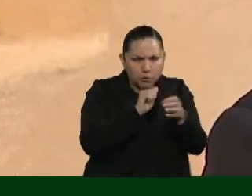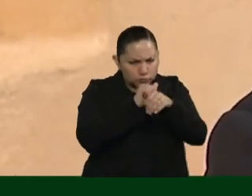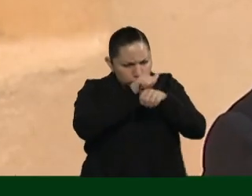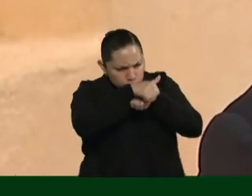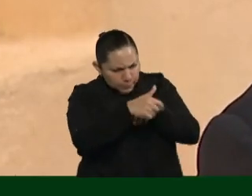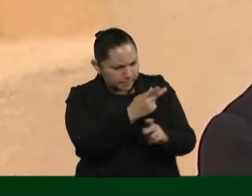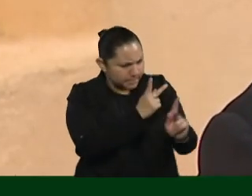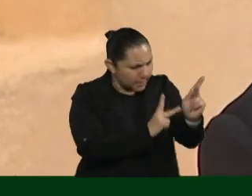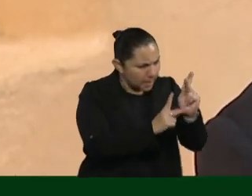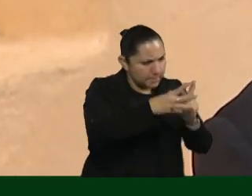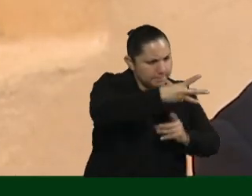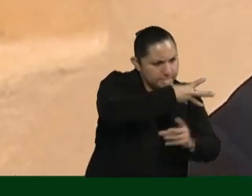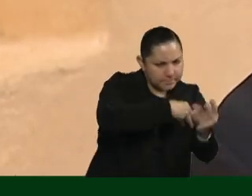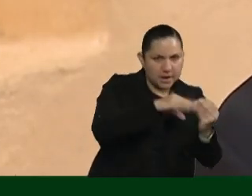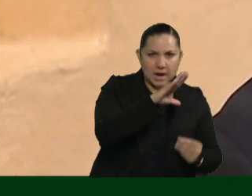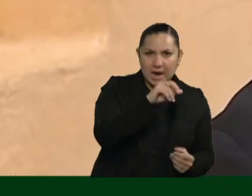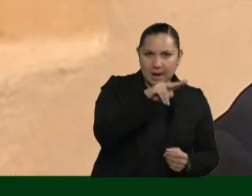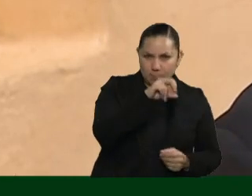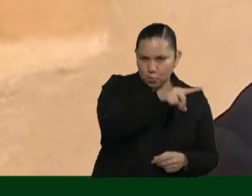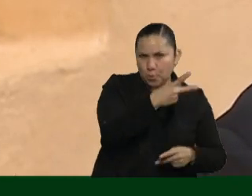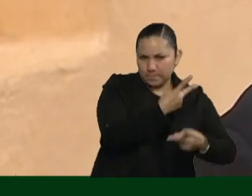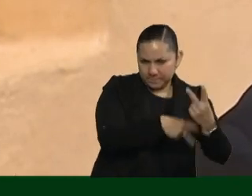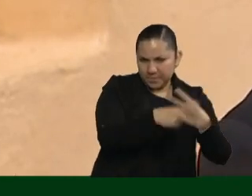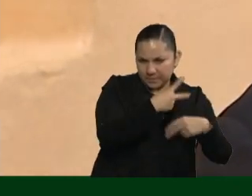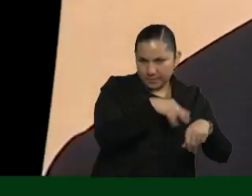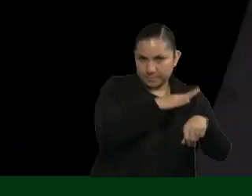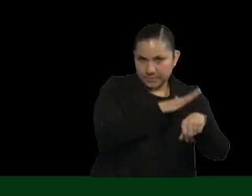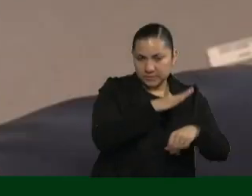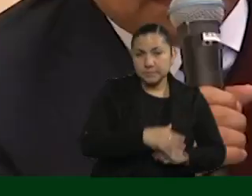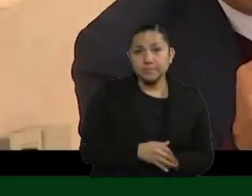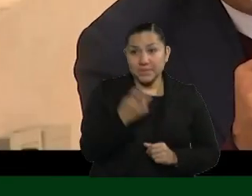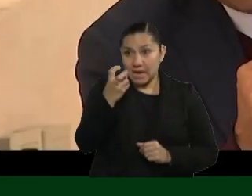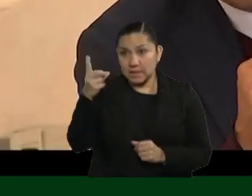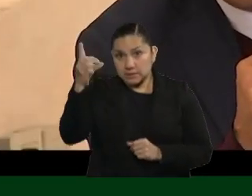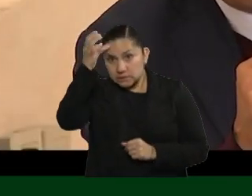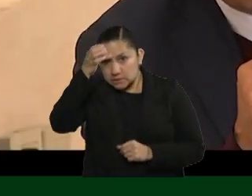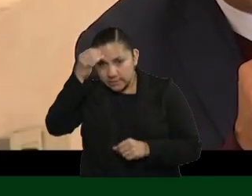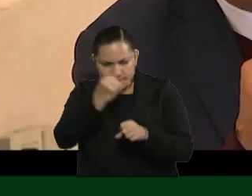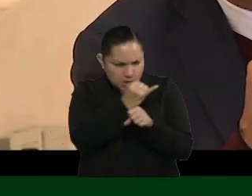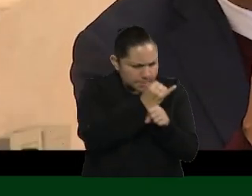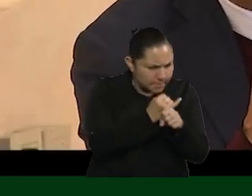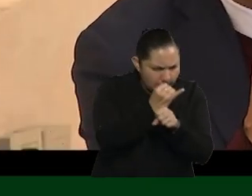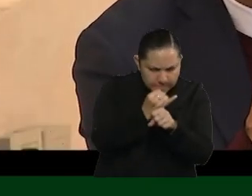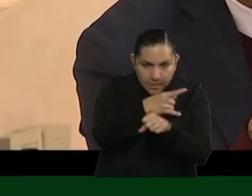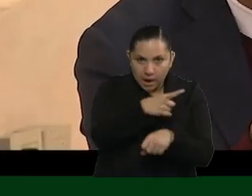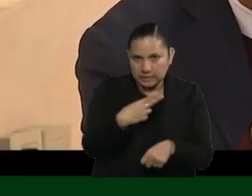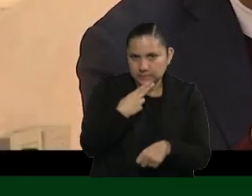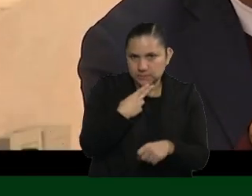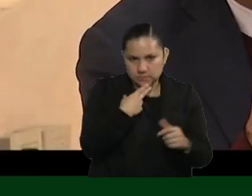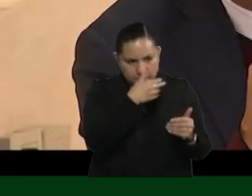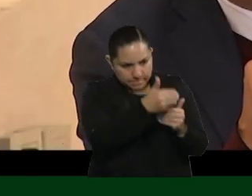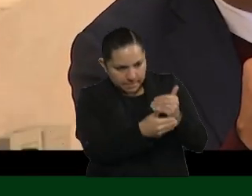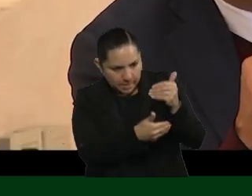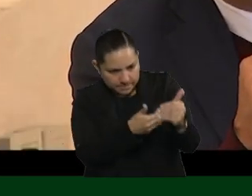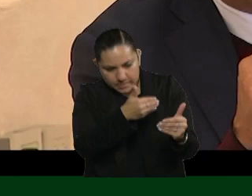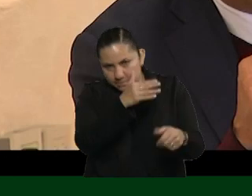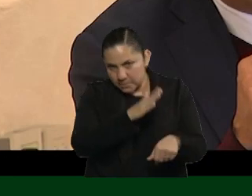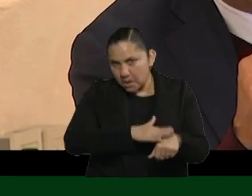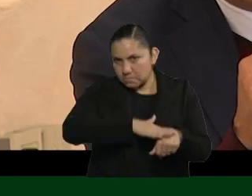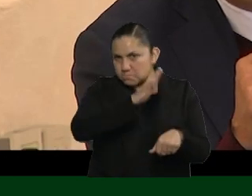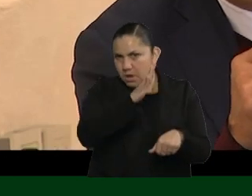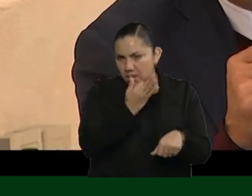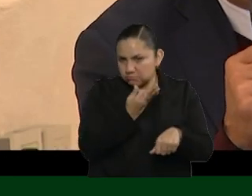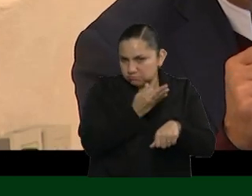que con el apoyo científico quede permanente este beneficio. Entonces, de esta manera mitigamos parte